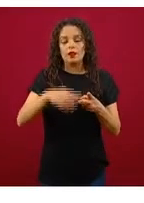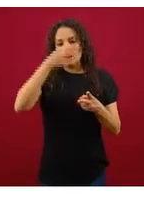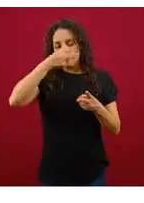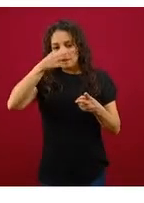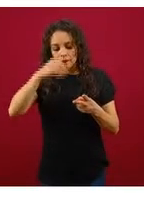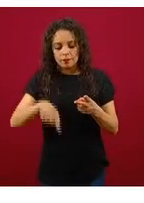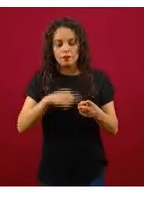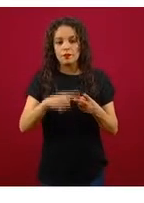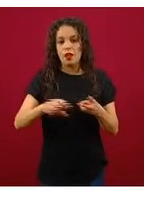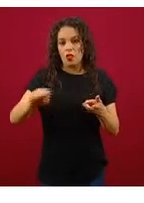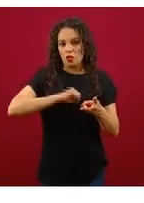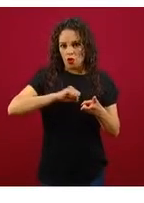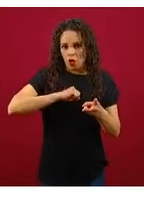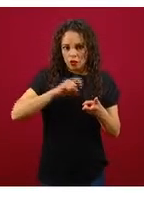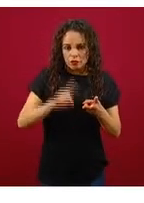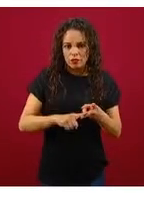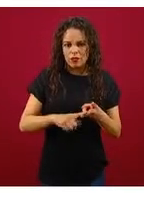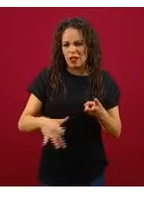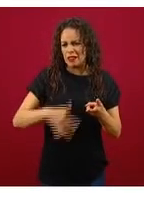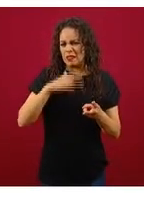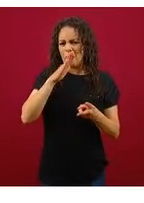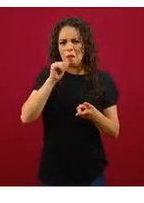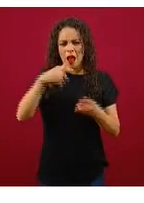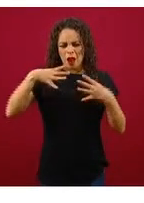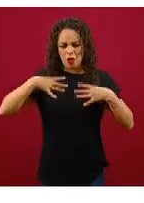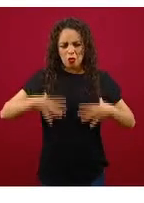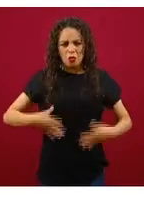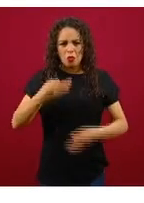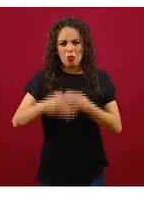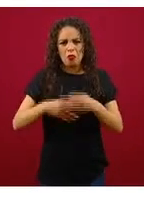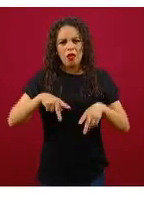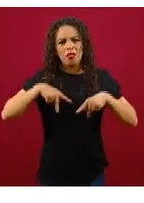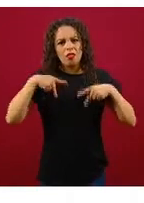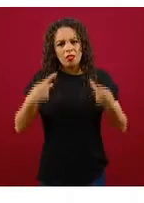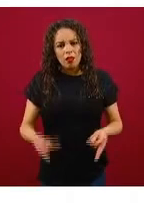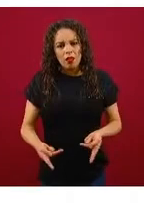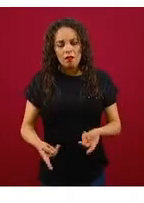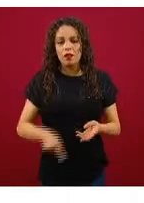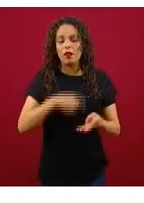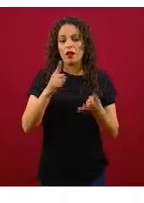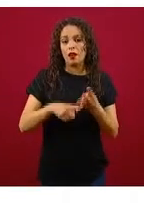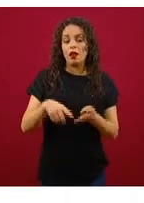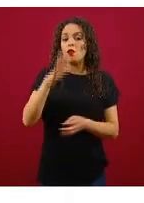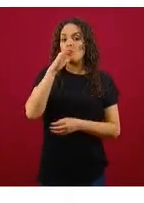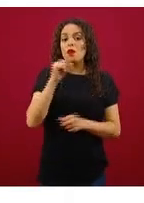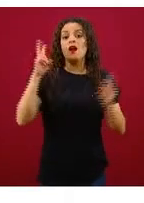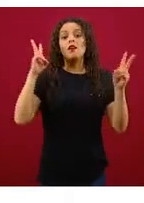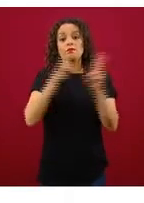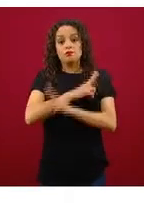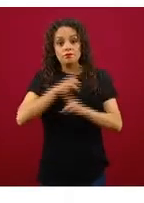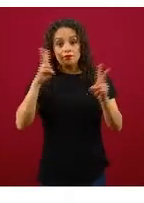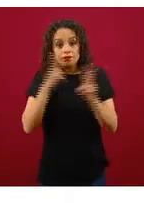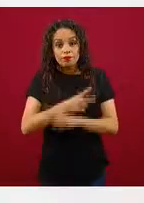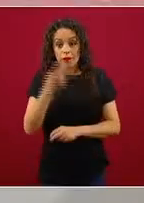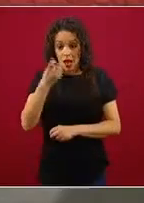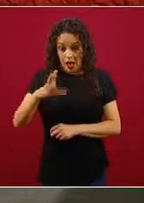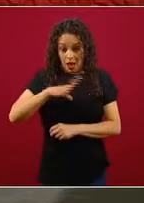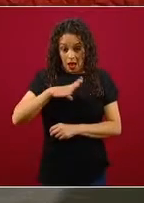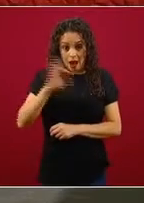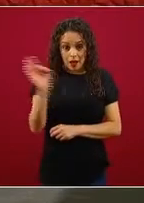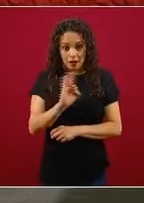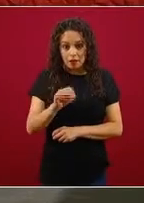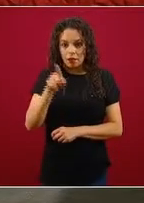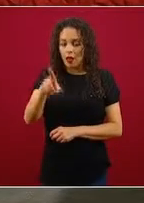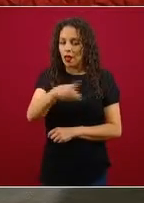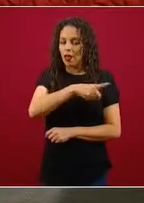malestar general, dificultad respiratoria, todos estos síntomas debemos resguardarnos. Mientras sea